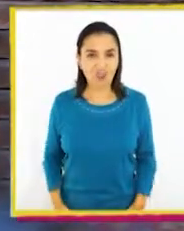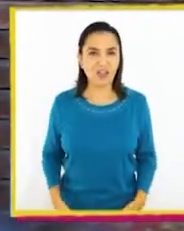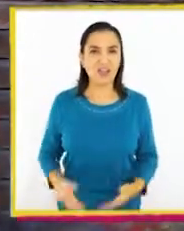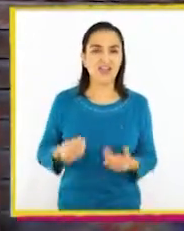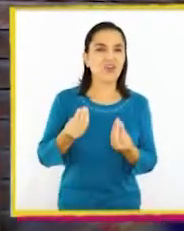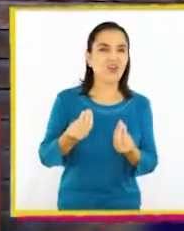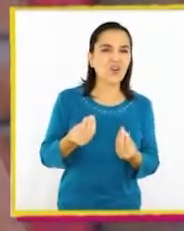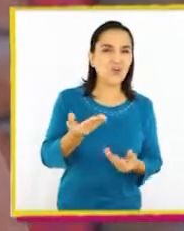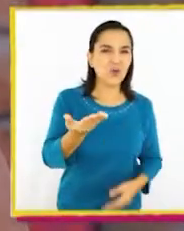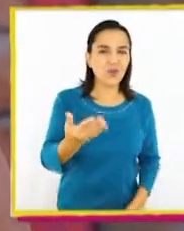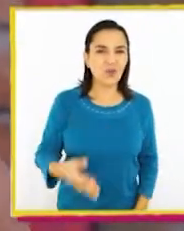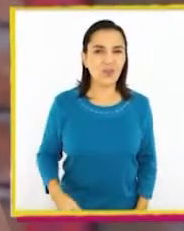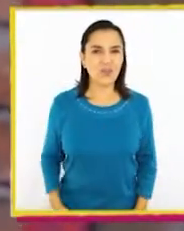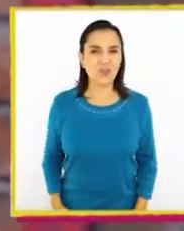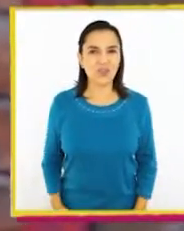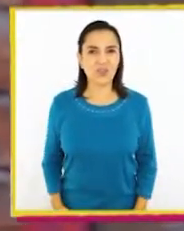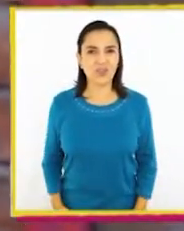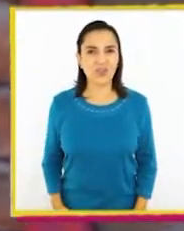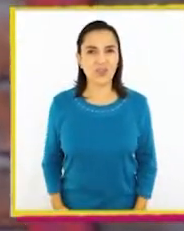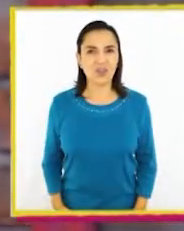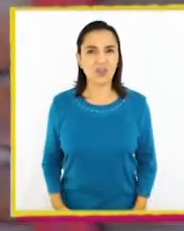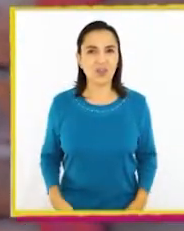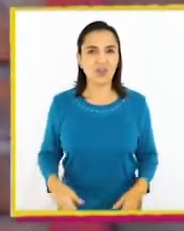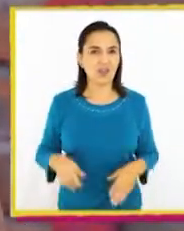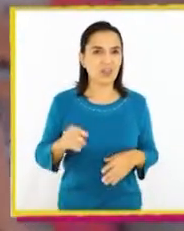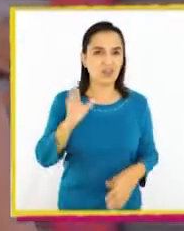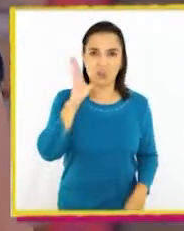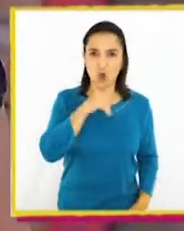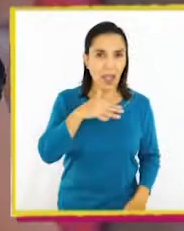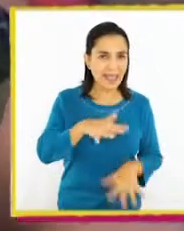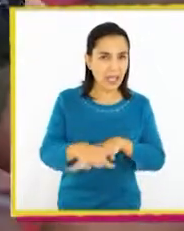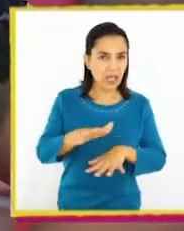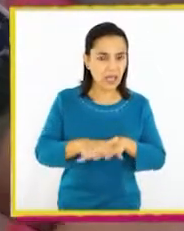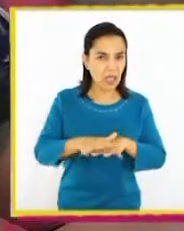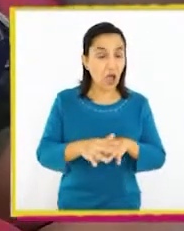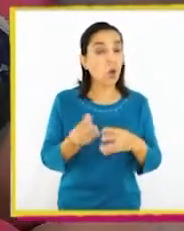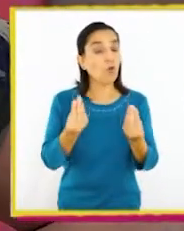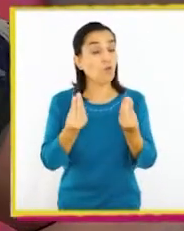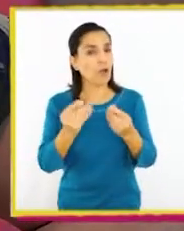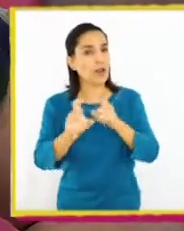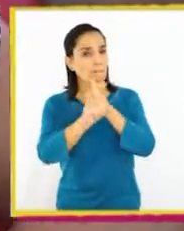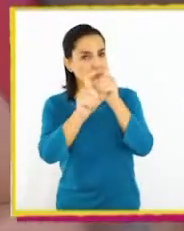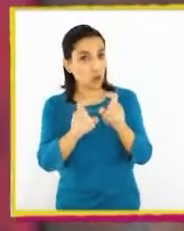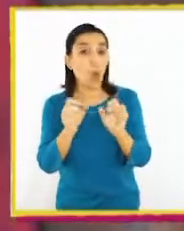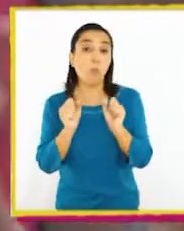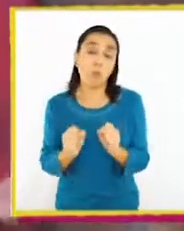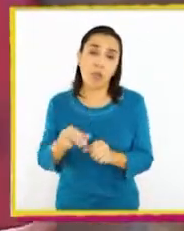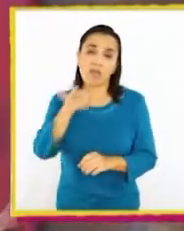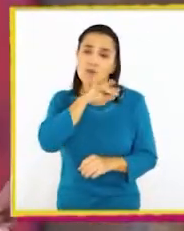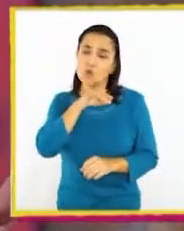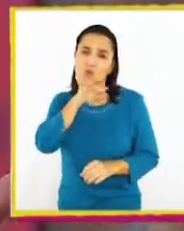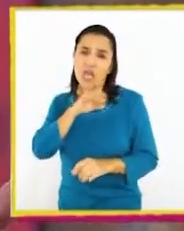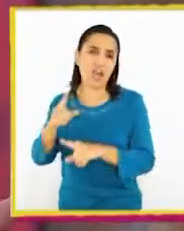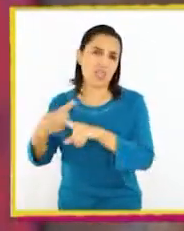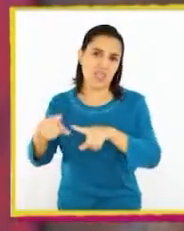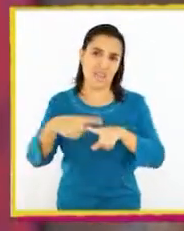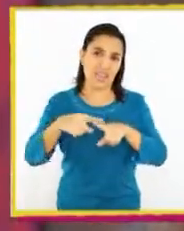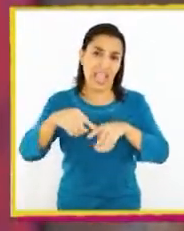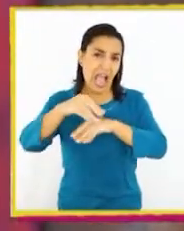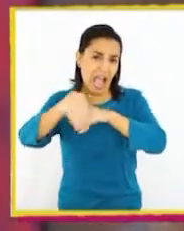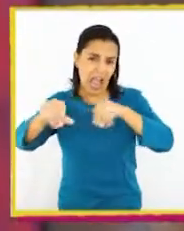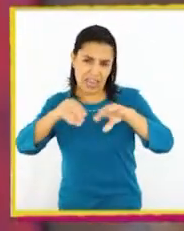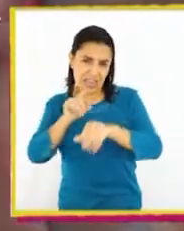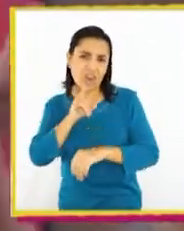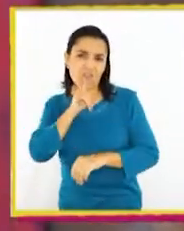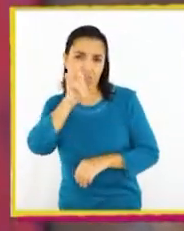¿Cómo? ¿Qué pueden hacer si no tienen harina? Buena pregunta. Se pueden usar muchas cosas como